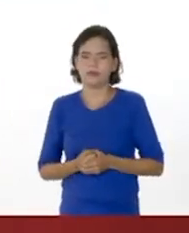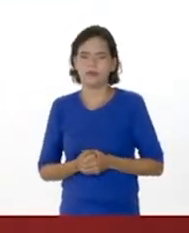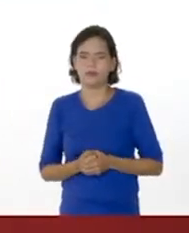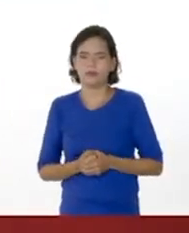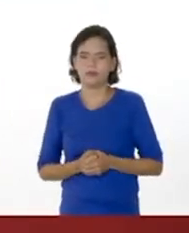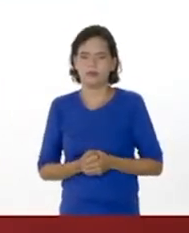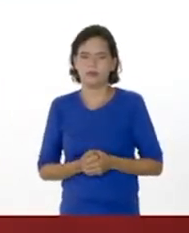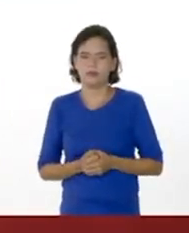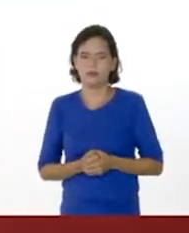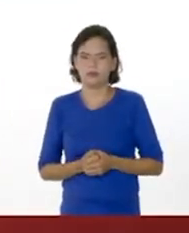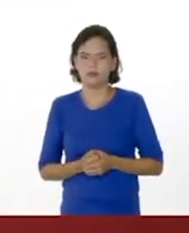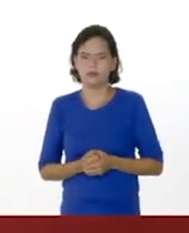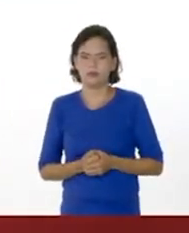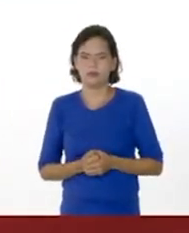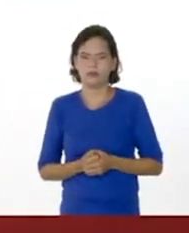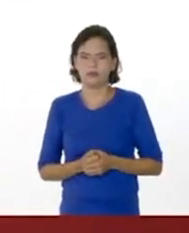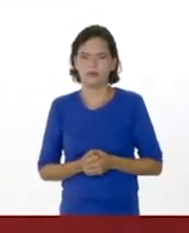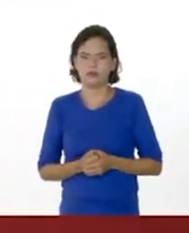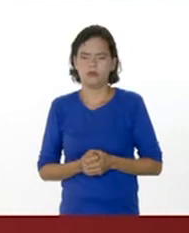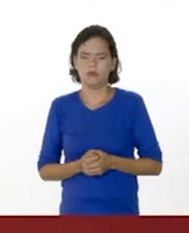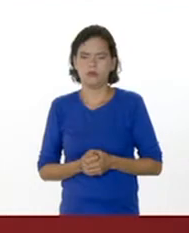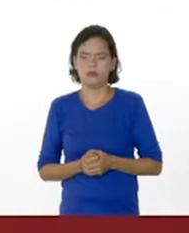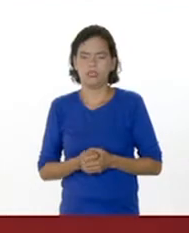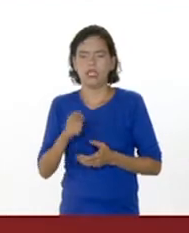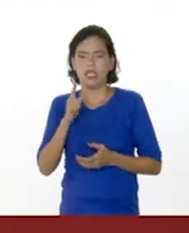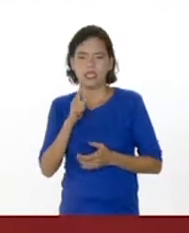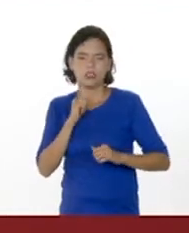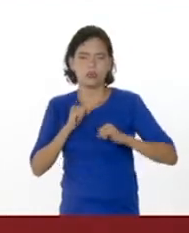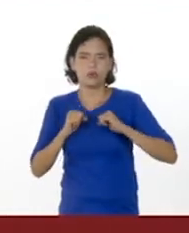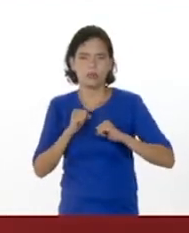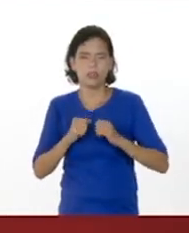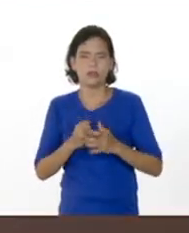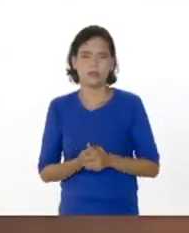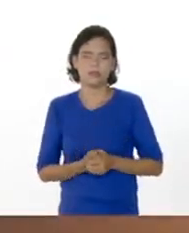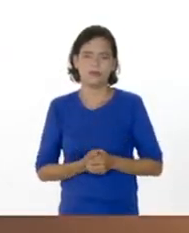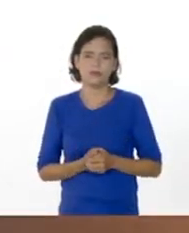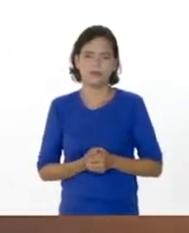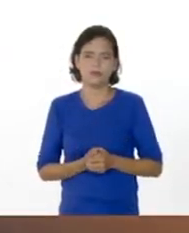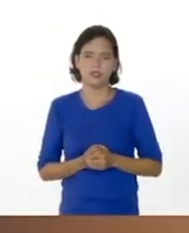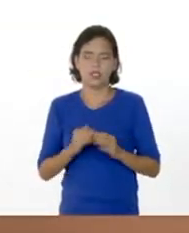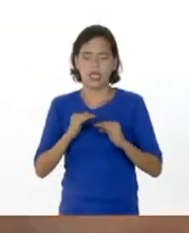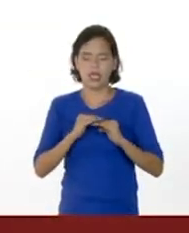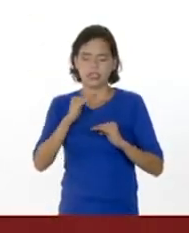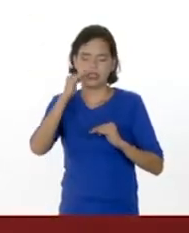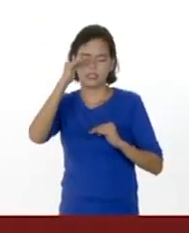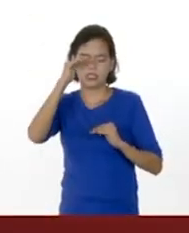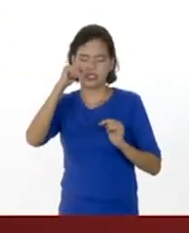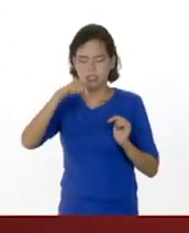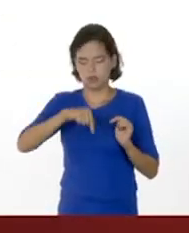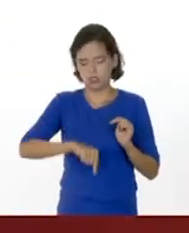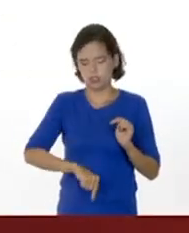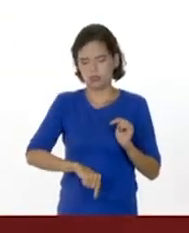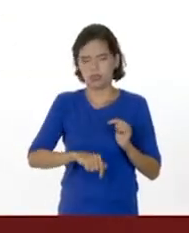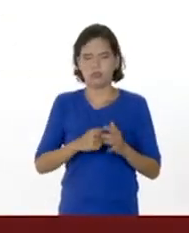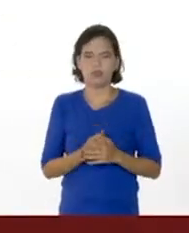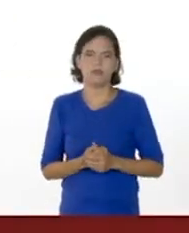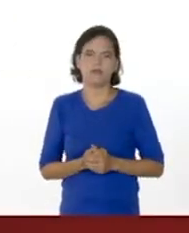al recipiente que está acá. Ese es un movimiento. ¿Ascendente o descendente?